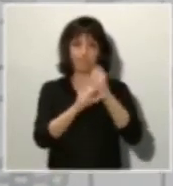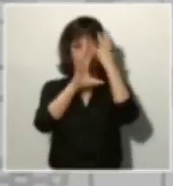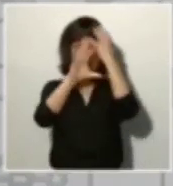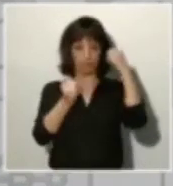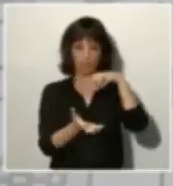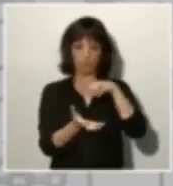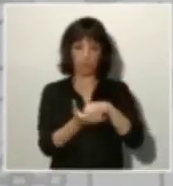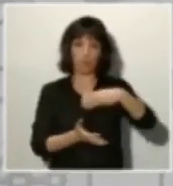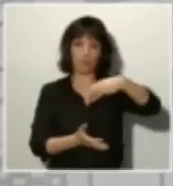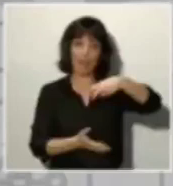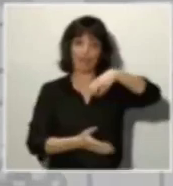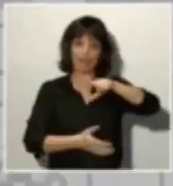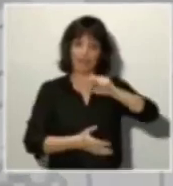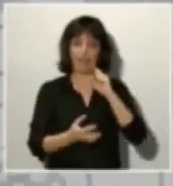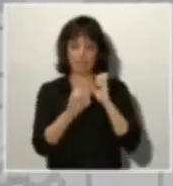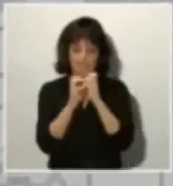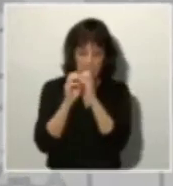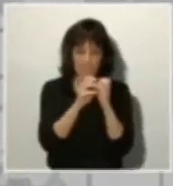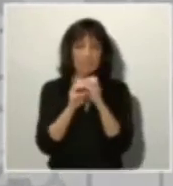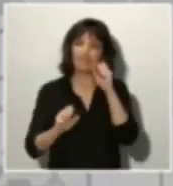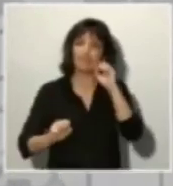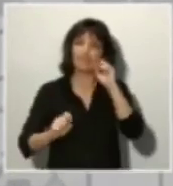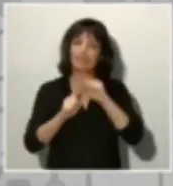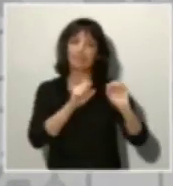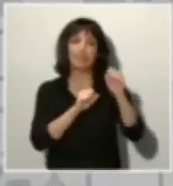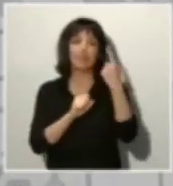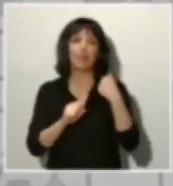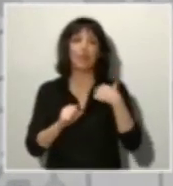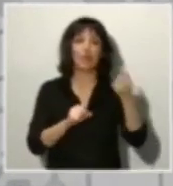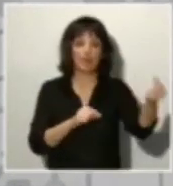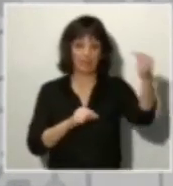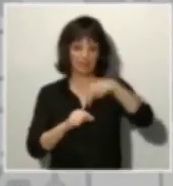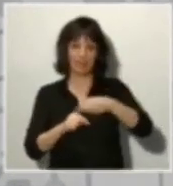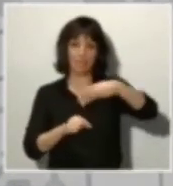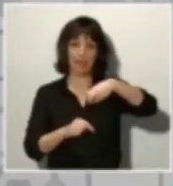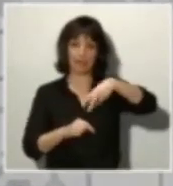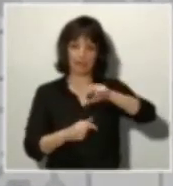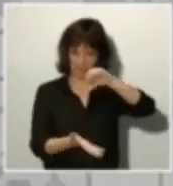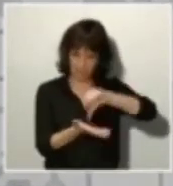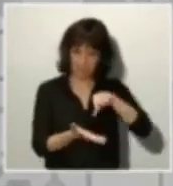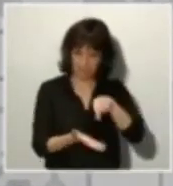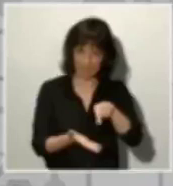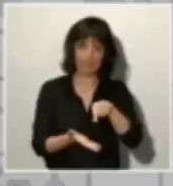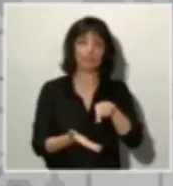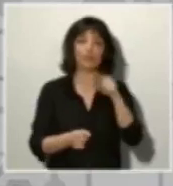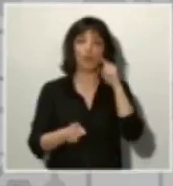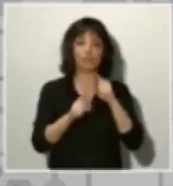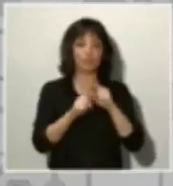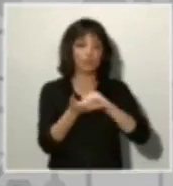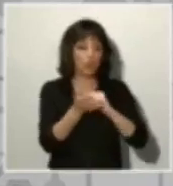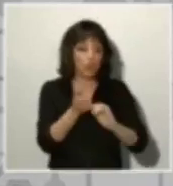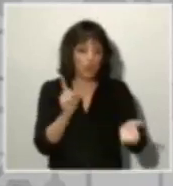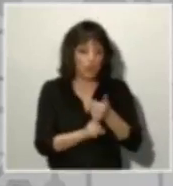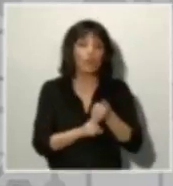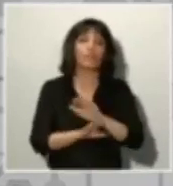Manila está trabajando para primero ayudarles a llegar a Manila de manera que podamos encontrar una solución para que ellos puedan